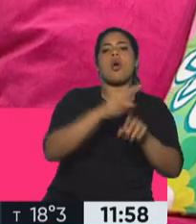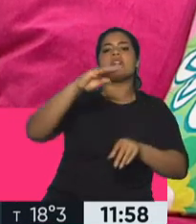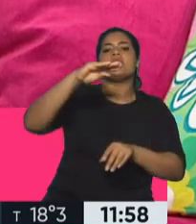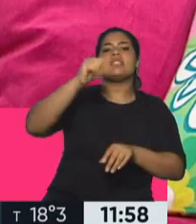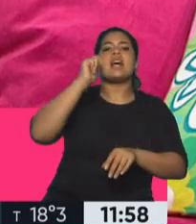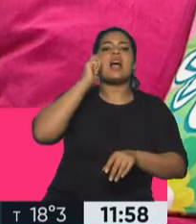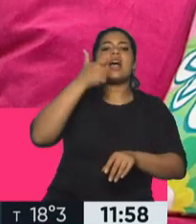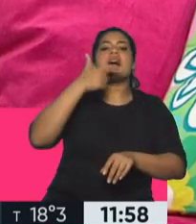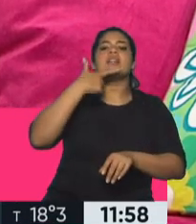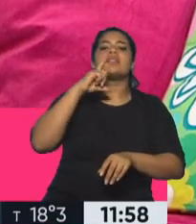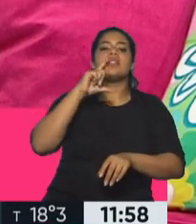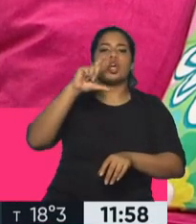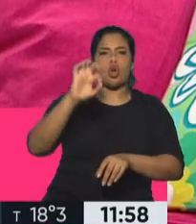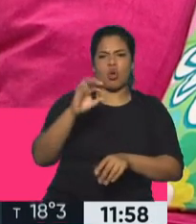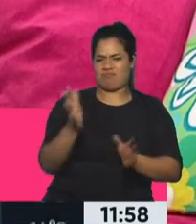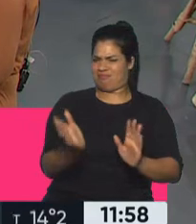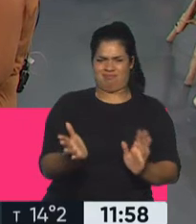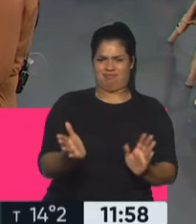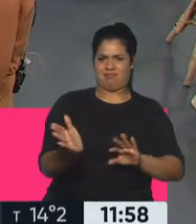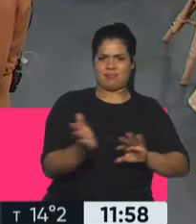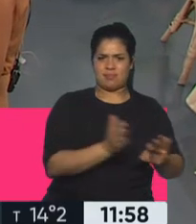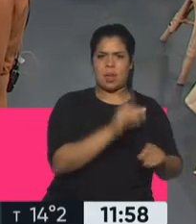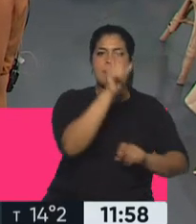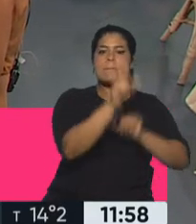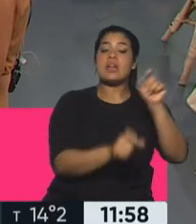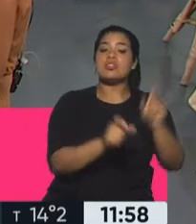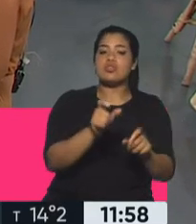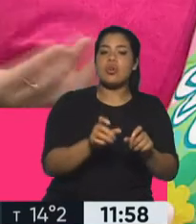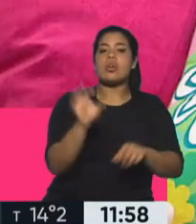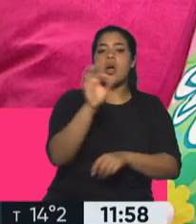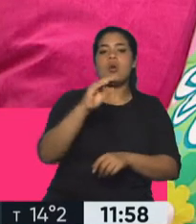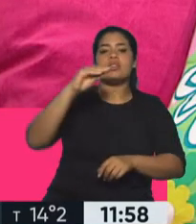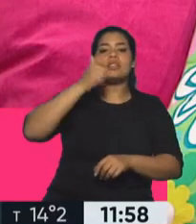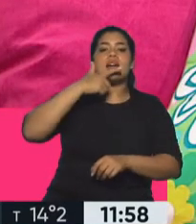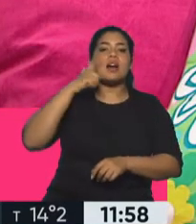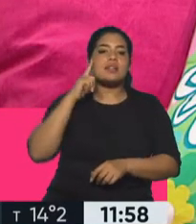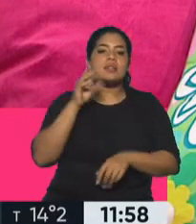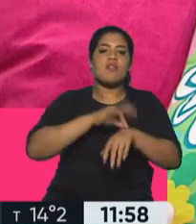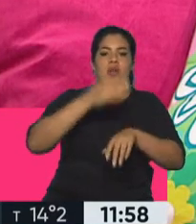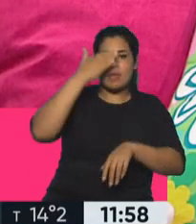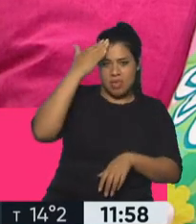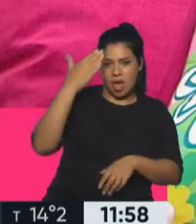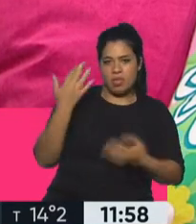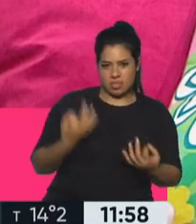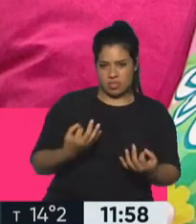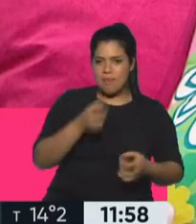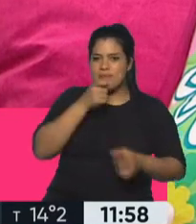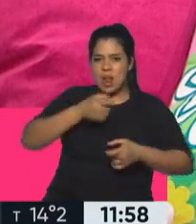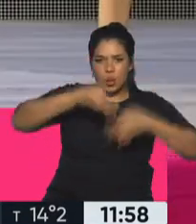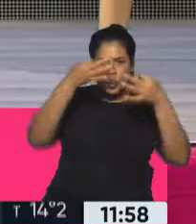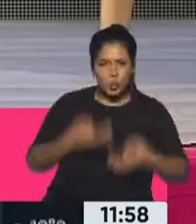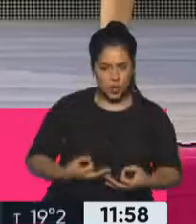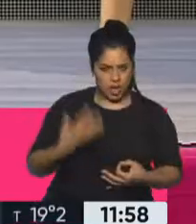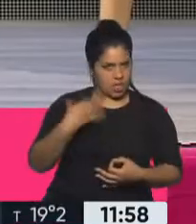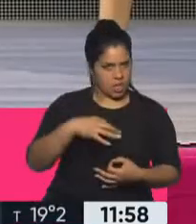porque no corresponde. Y cuando hablamos del Chagas, hablar de Chagas, problemática de Chagas o enfermedad de Chagas según corresponda, pero evitar la